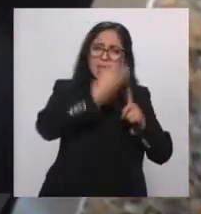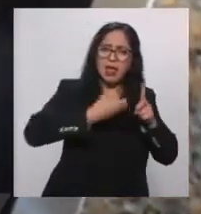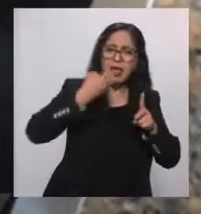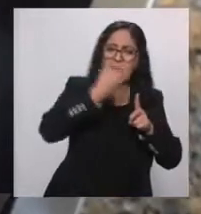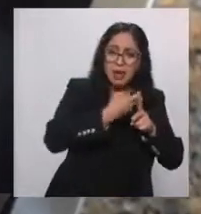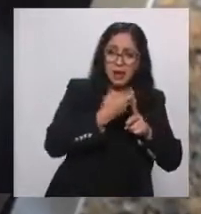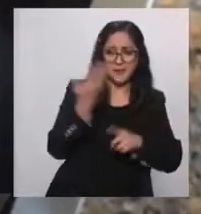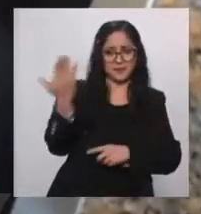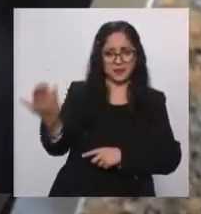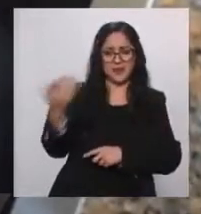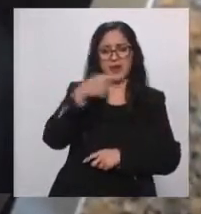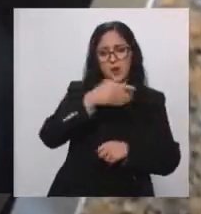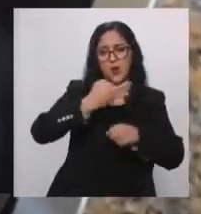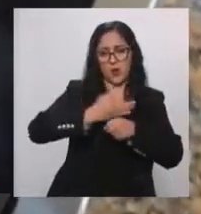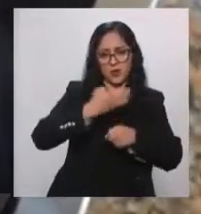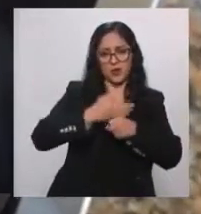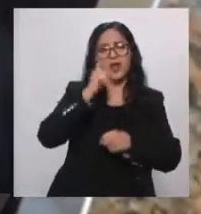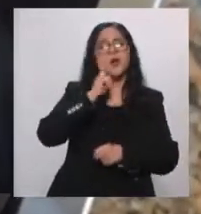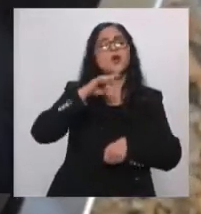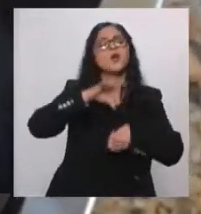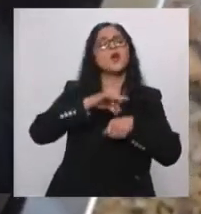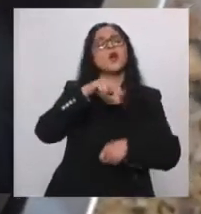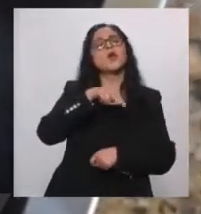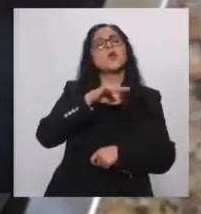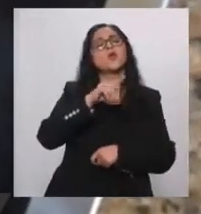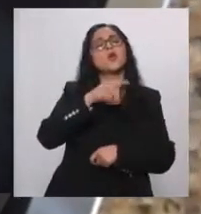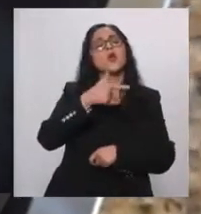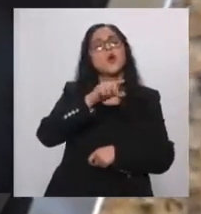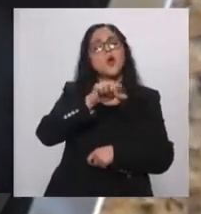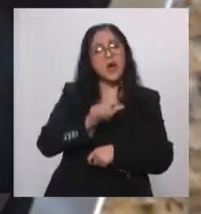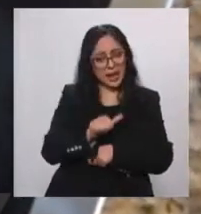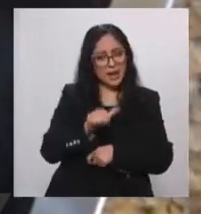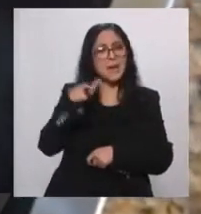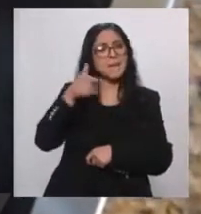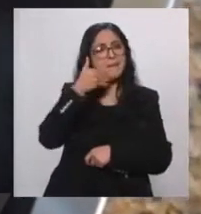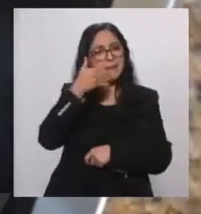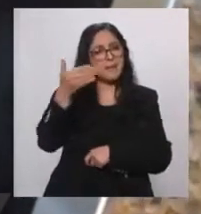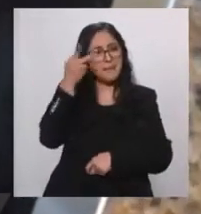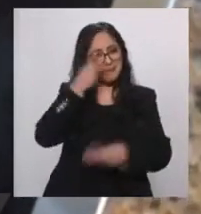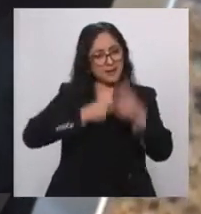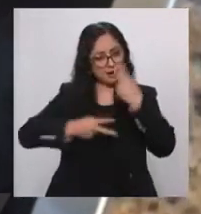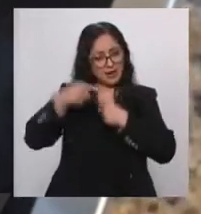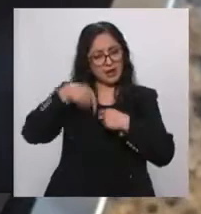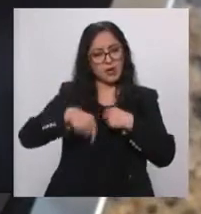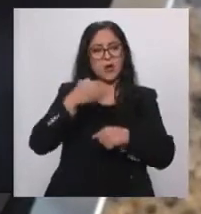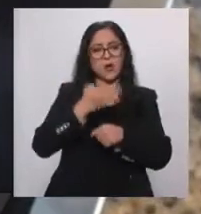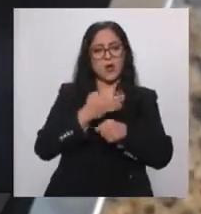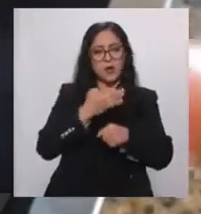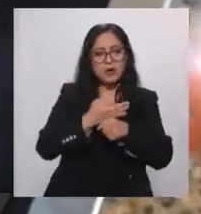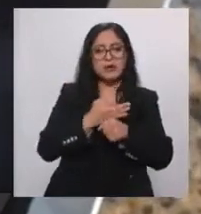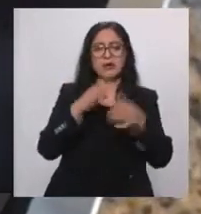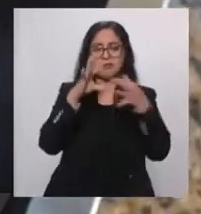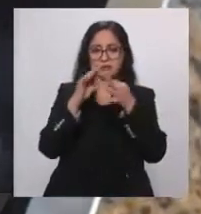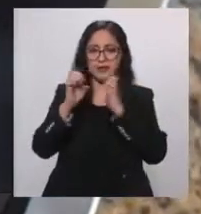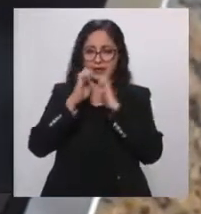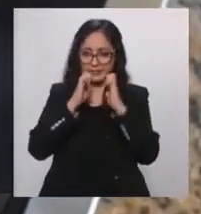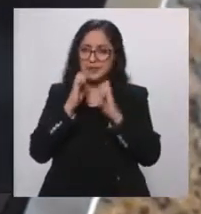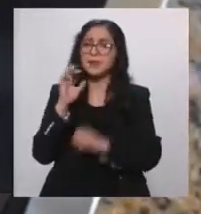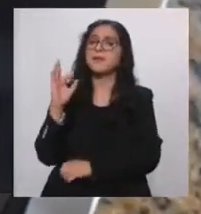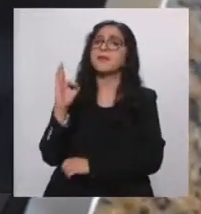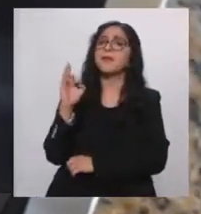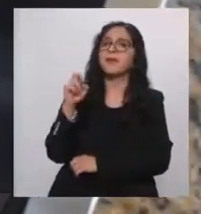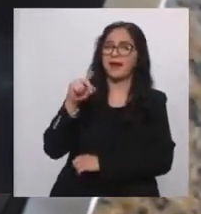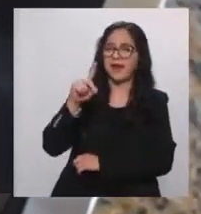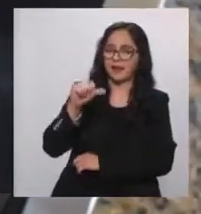comunitaria y educadora en diabetes. ¿Cómo estás? Muy buenos días, bienvenida en esta mañana. Fernanda, gracias por acompañarnos. En otra